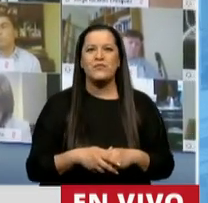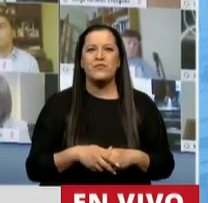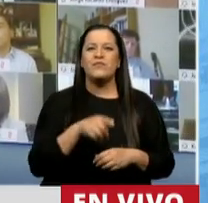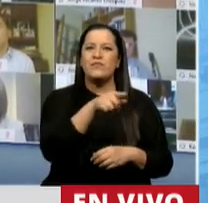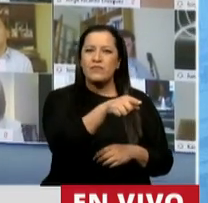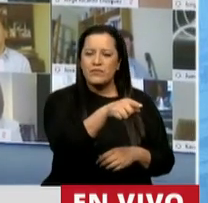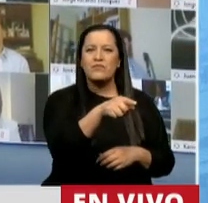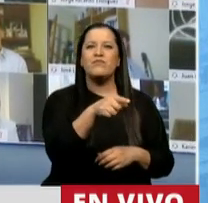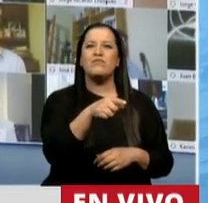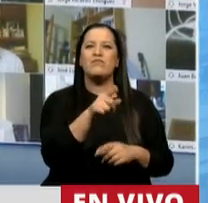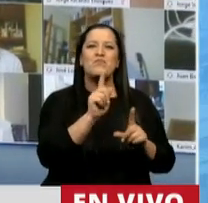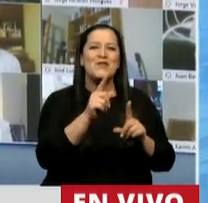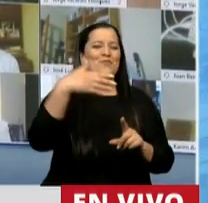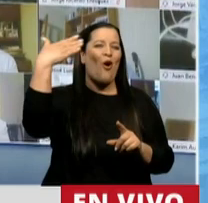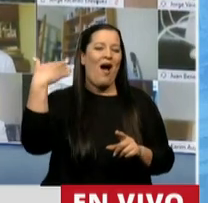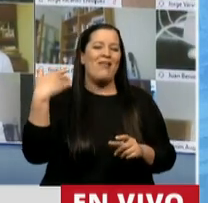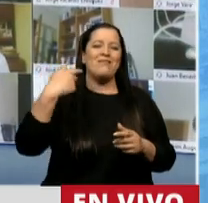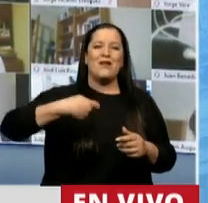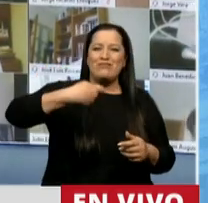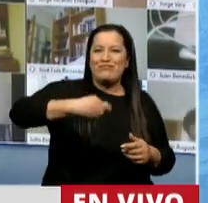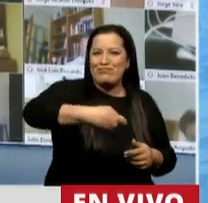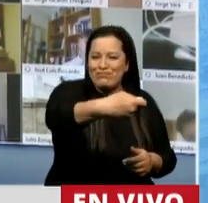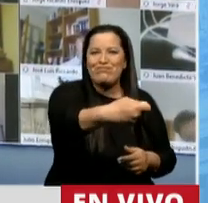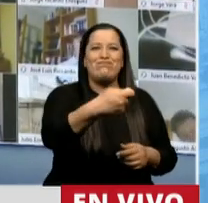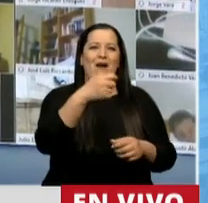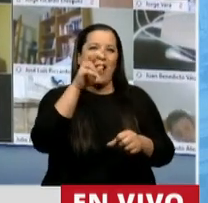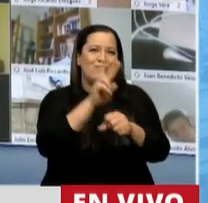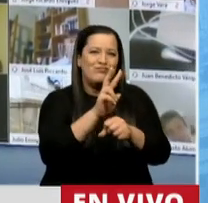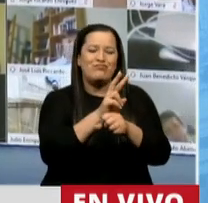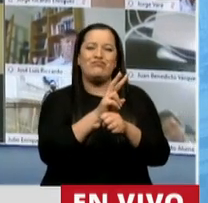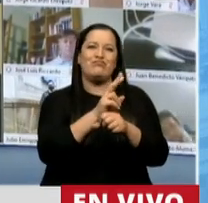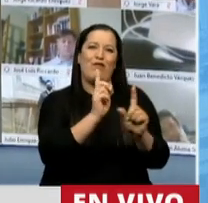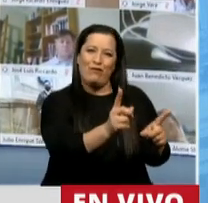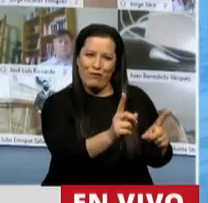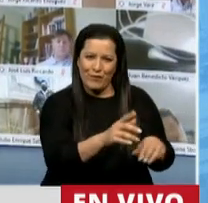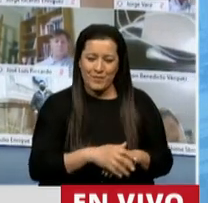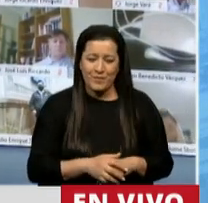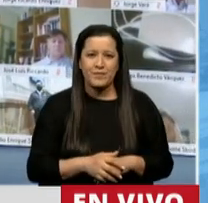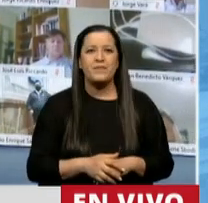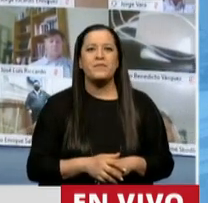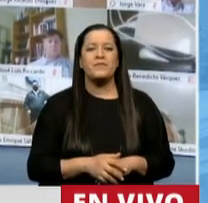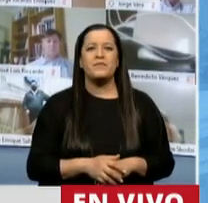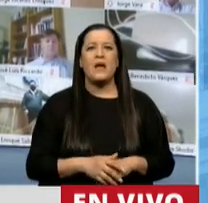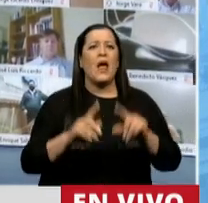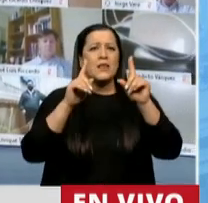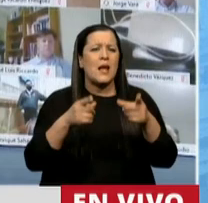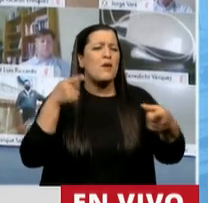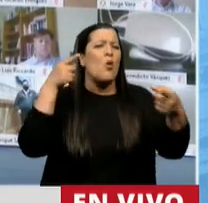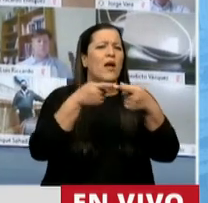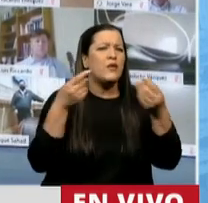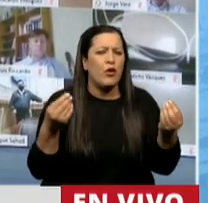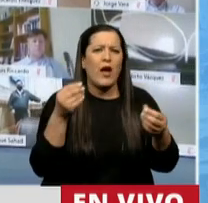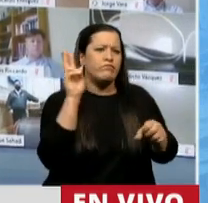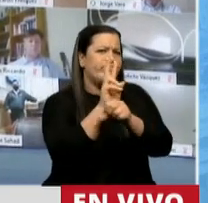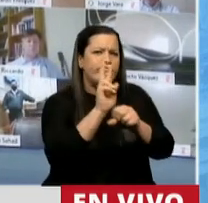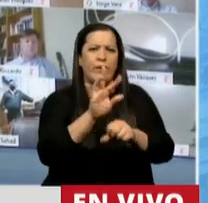licitarios de la reparación histórica se le asegure su financiamiento, que a su vez se asegure la